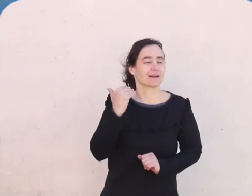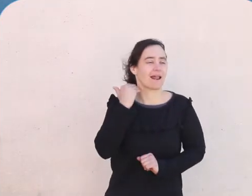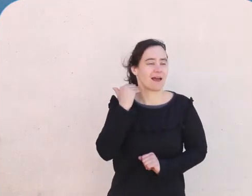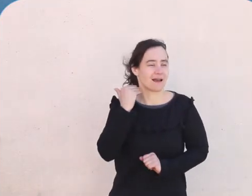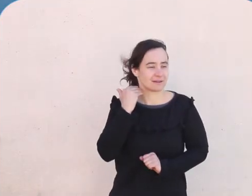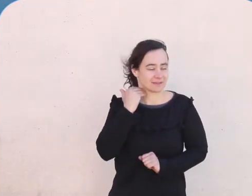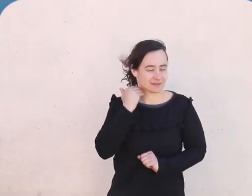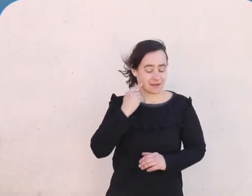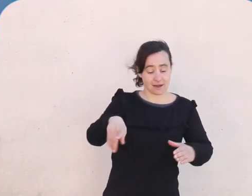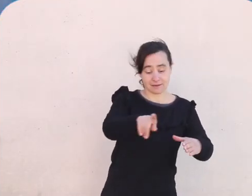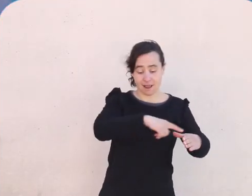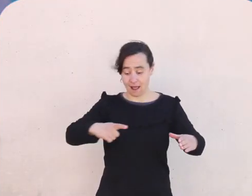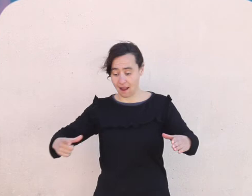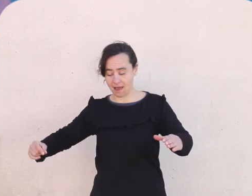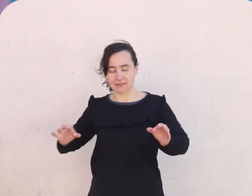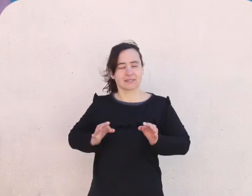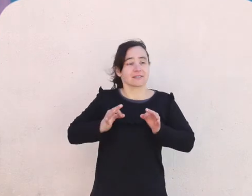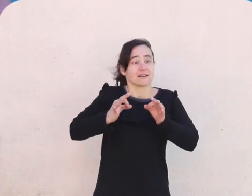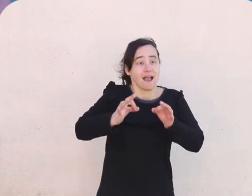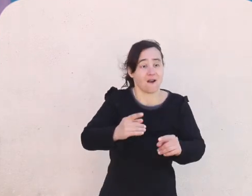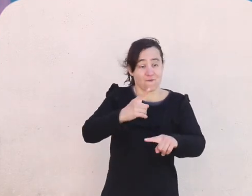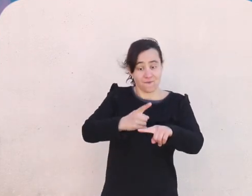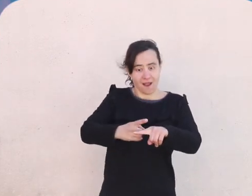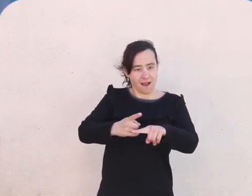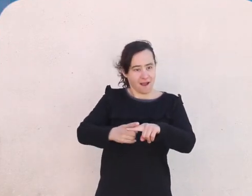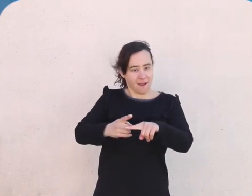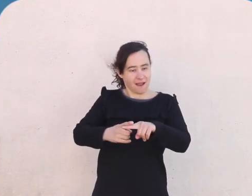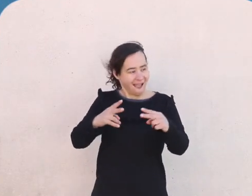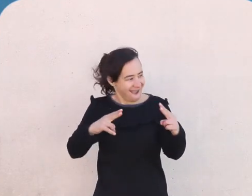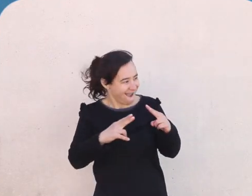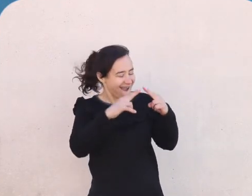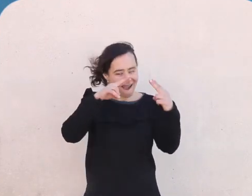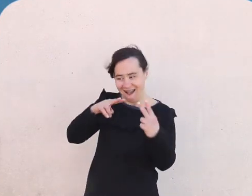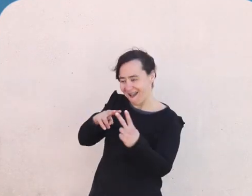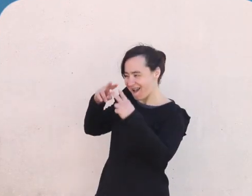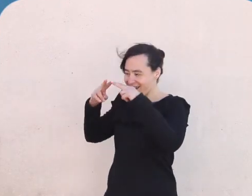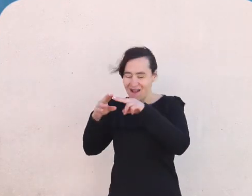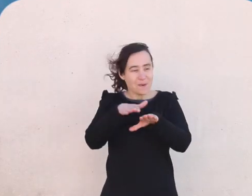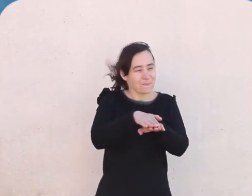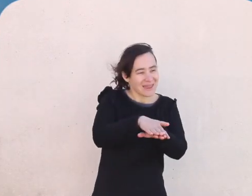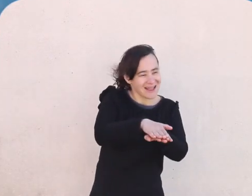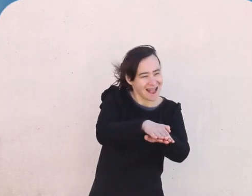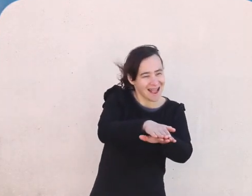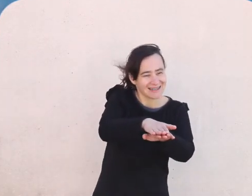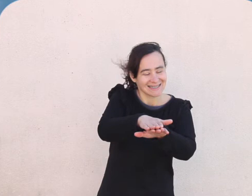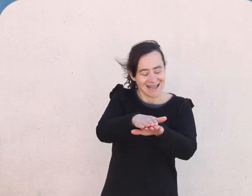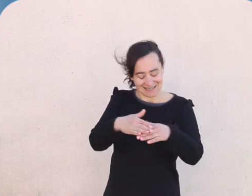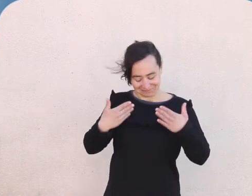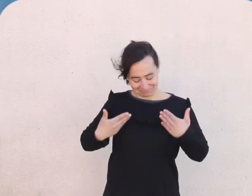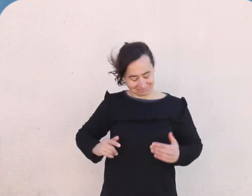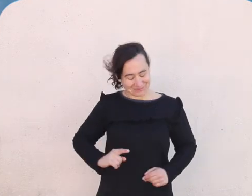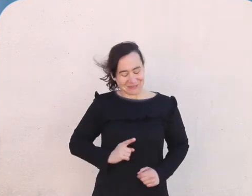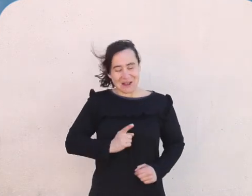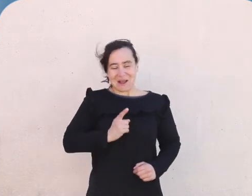los caracoles se subieron al lomo de la raya, formando figuras en su traje gris. Y así, llegó la